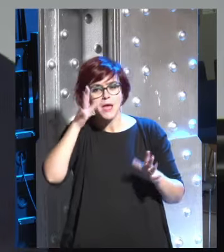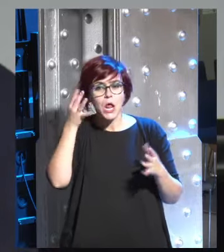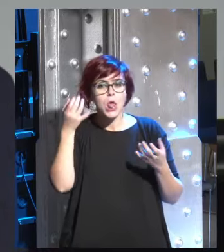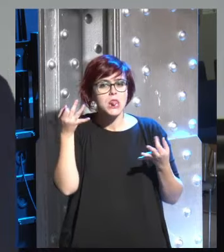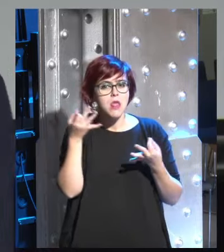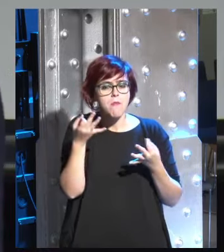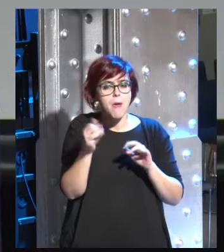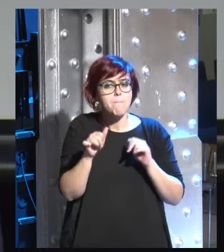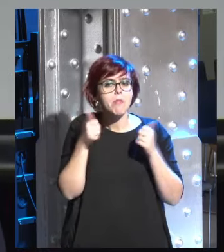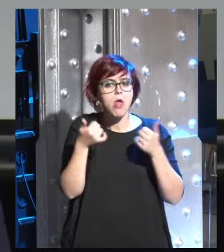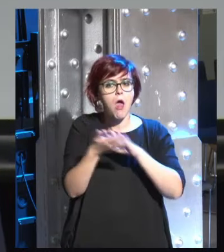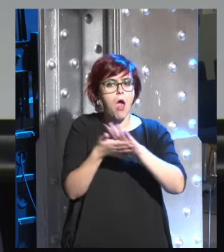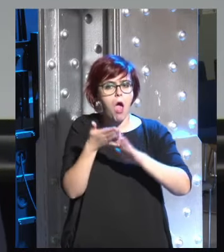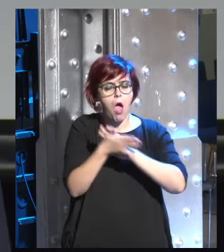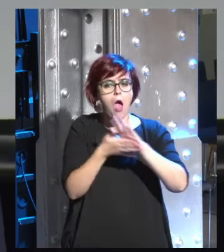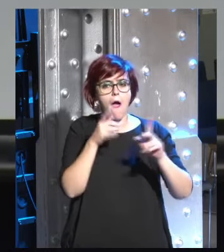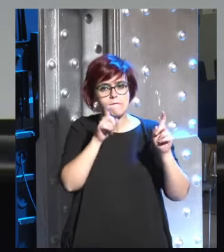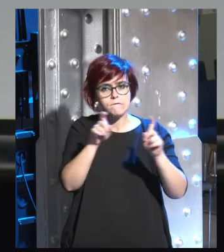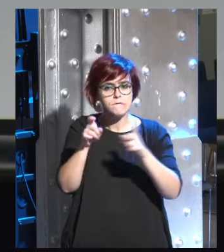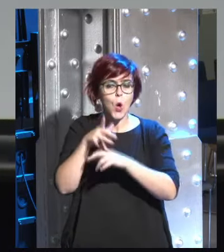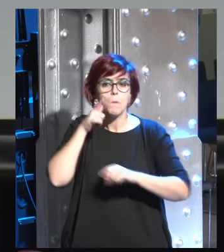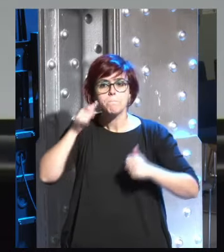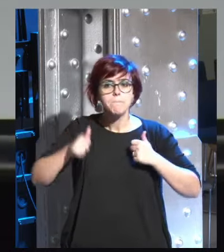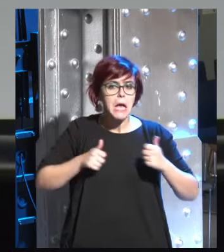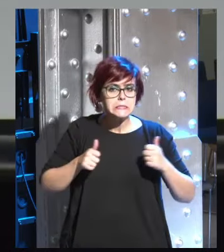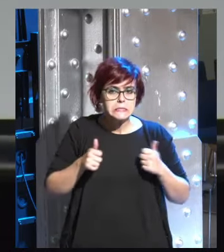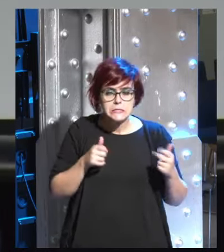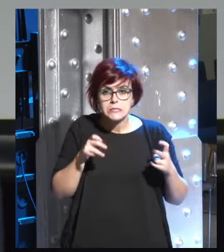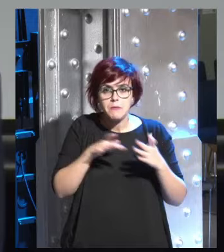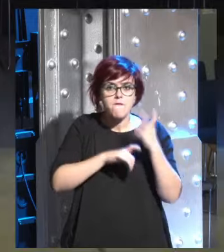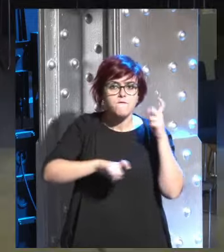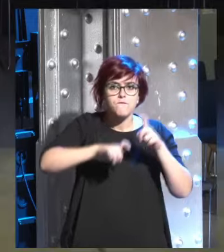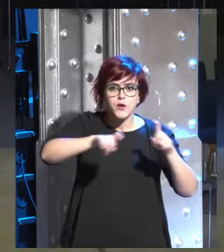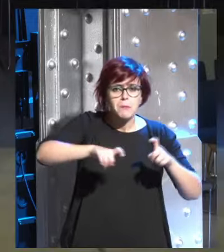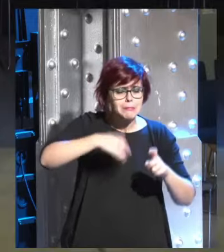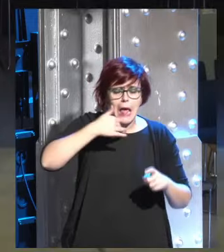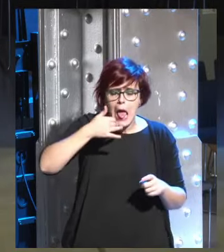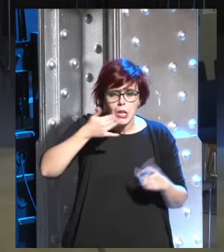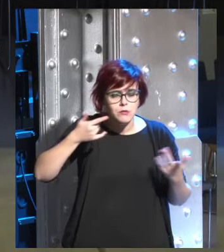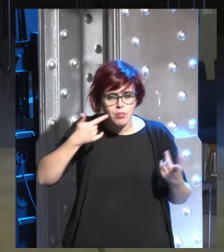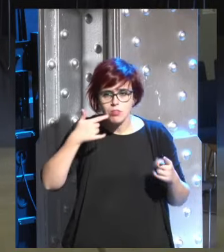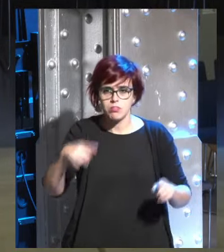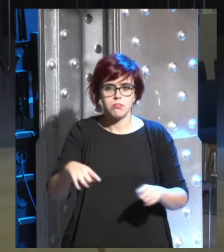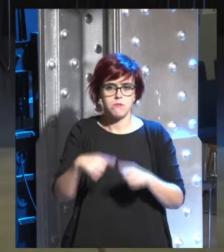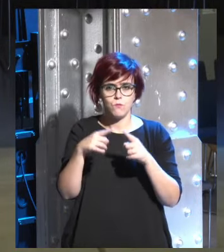ni tengan que sacarse un máster en informática todos sabemos